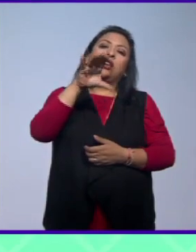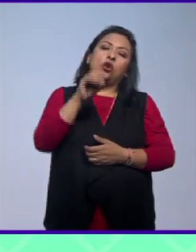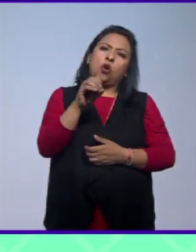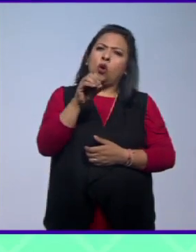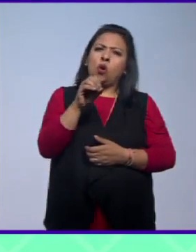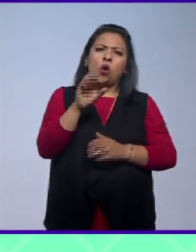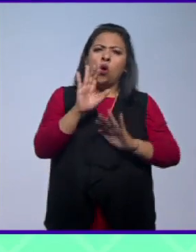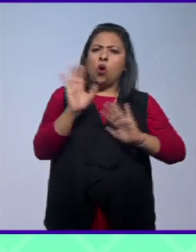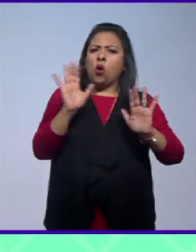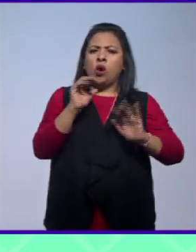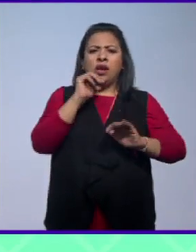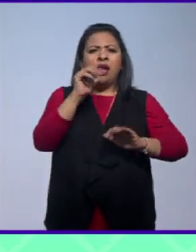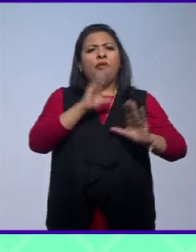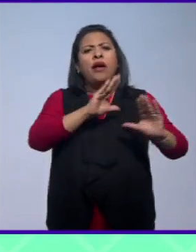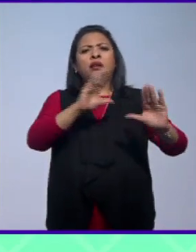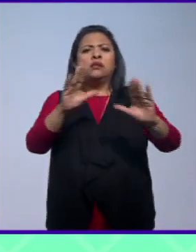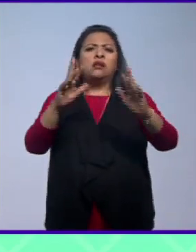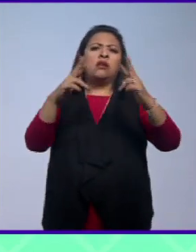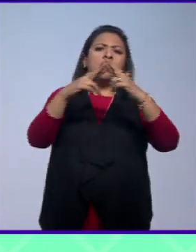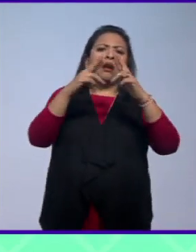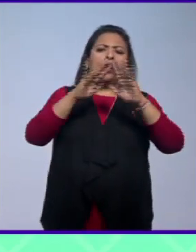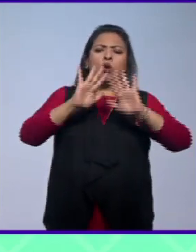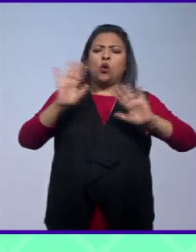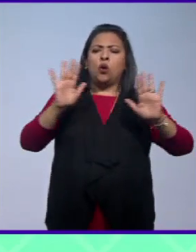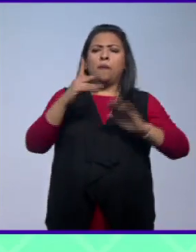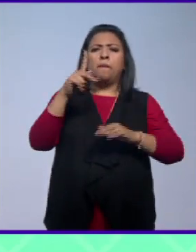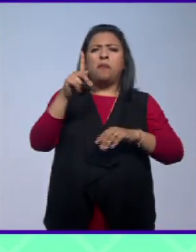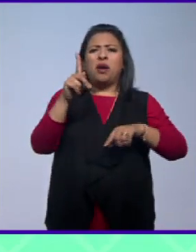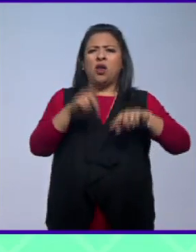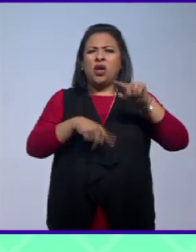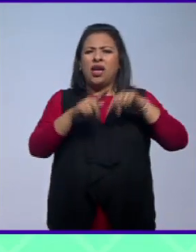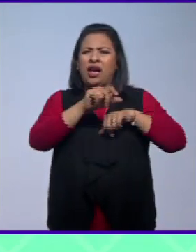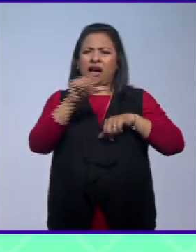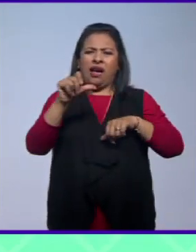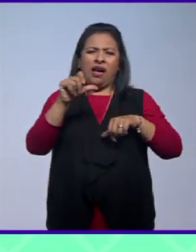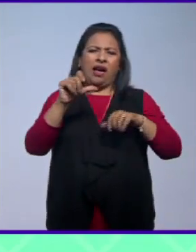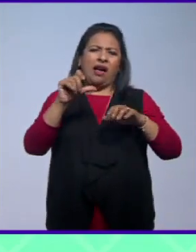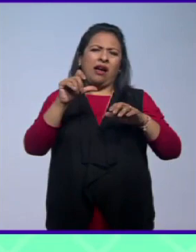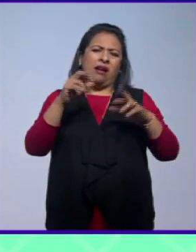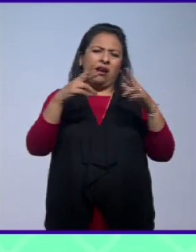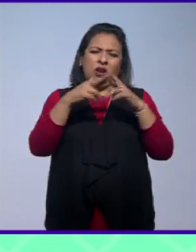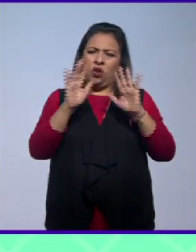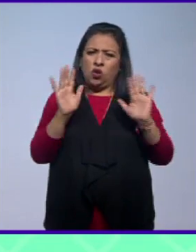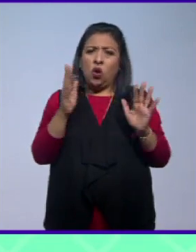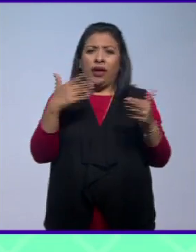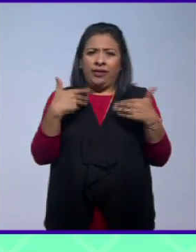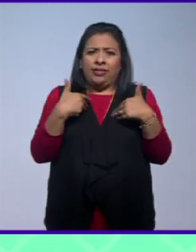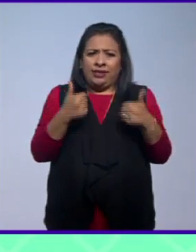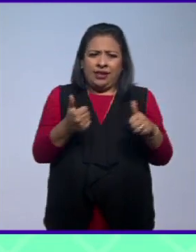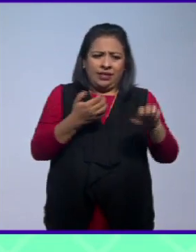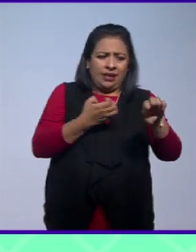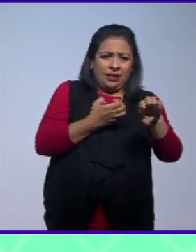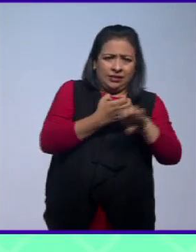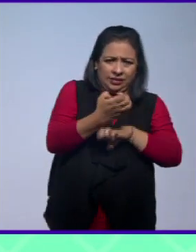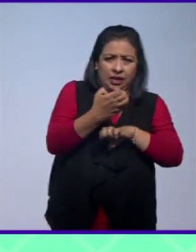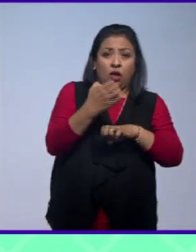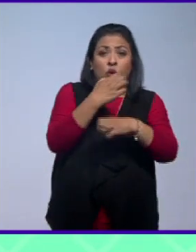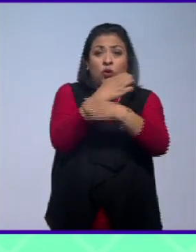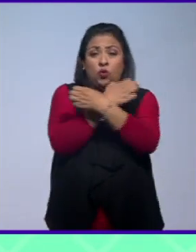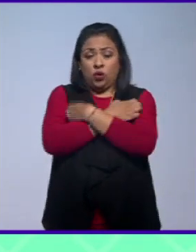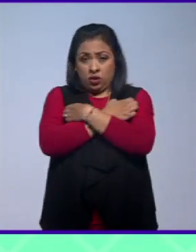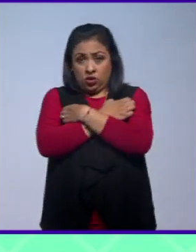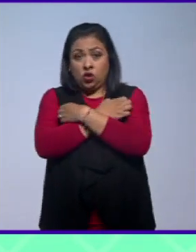profesa ideologías religiosas, pero tampoco anticlericales, que entiende que Estado, educación